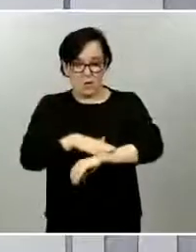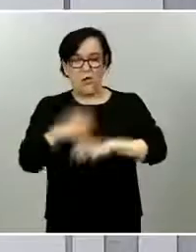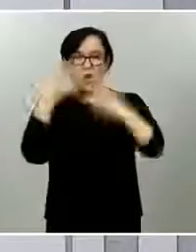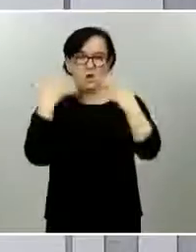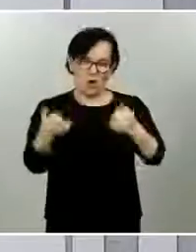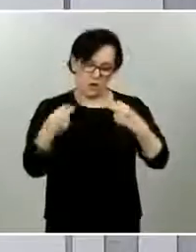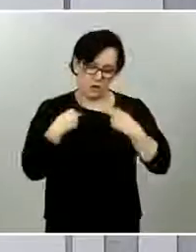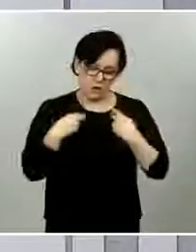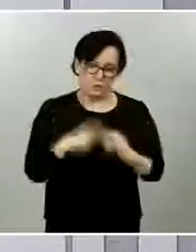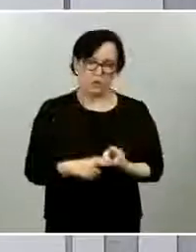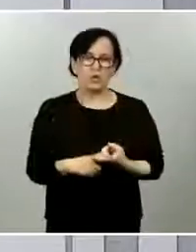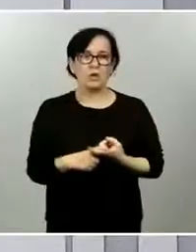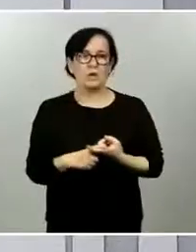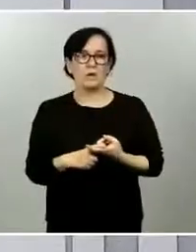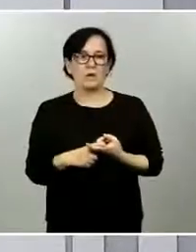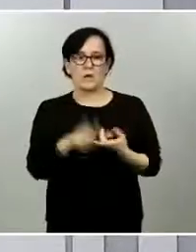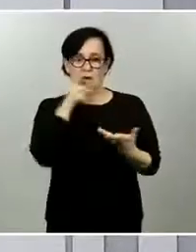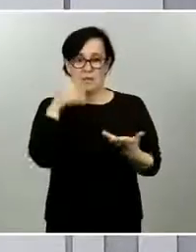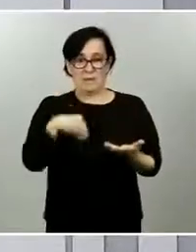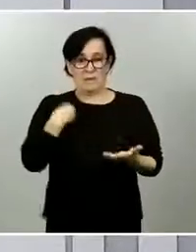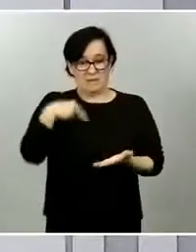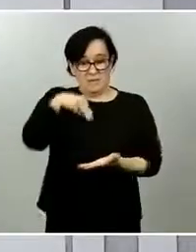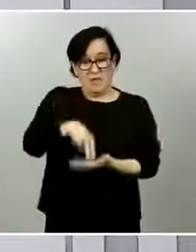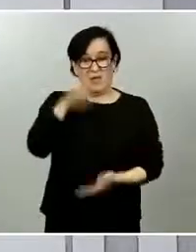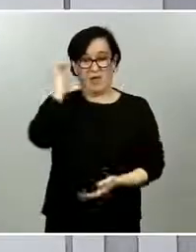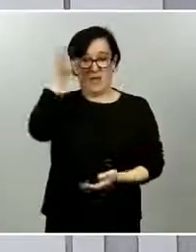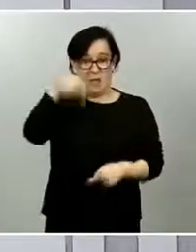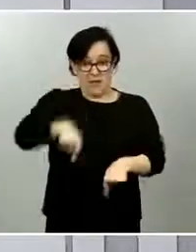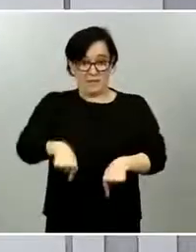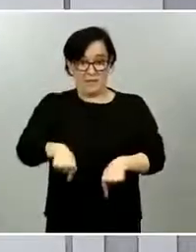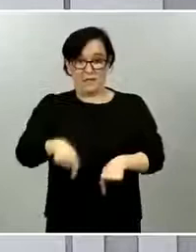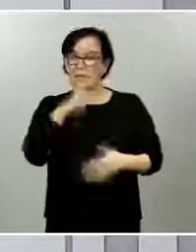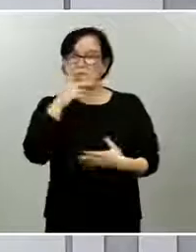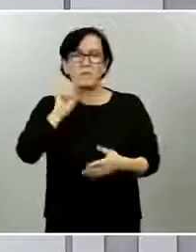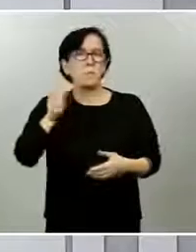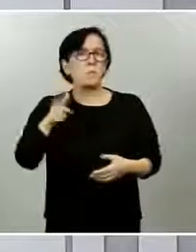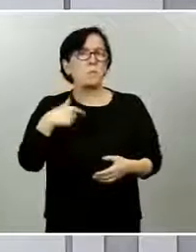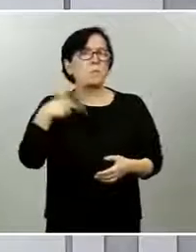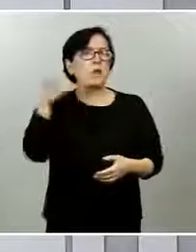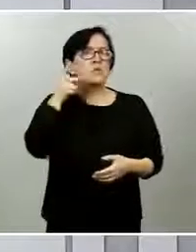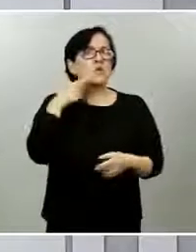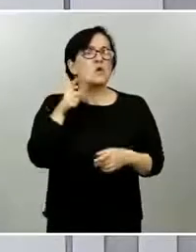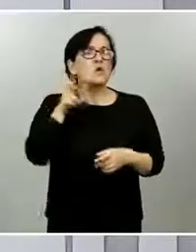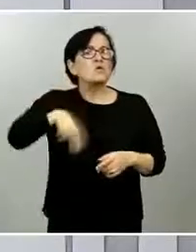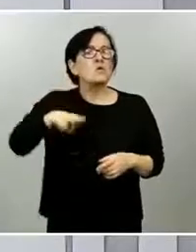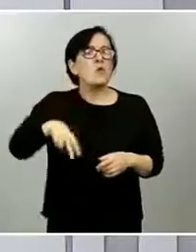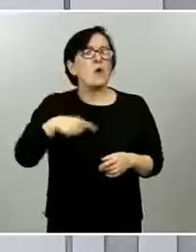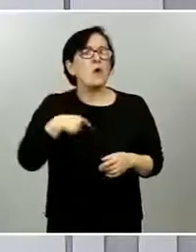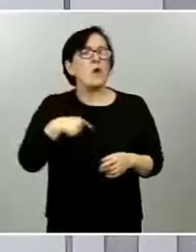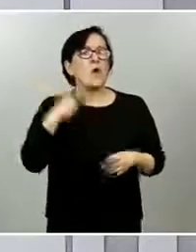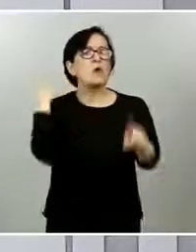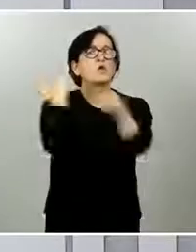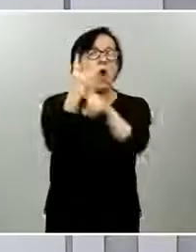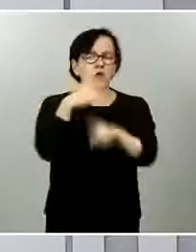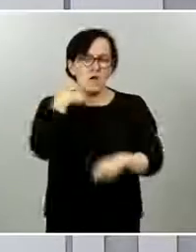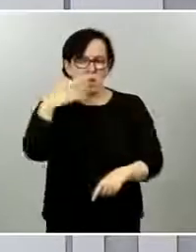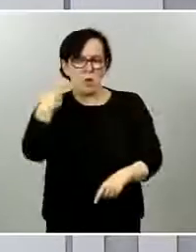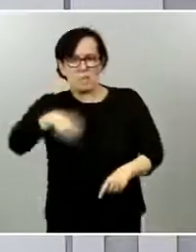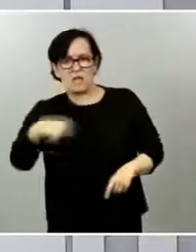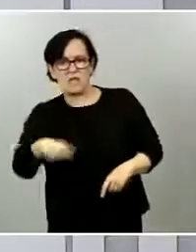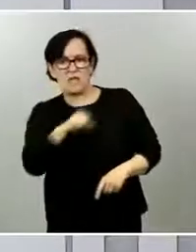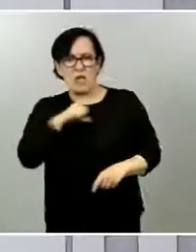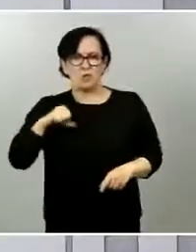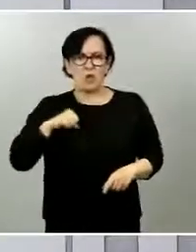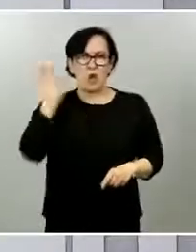beneficiar de nuestras actuaciones yo creo Víctor que en las múltiples apariciones que ha hecho el presidente del gobierno en el congreso de los diputados